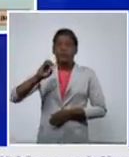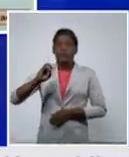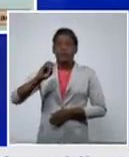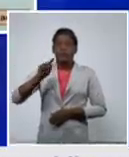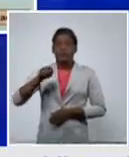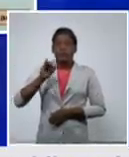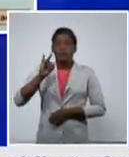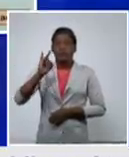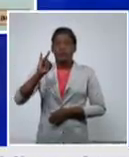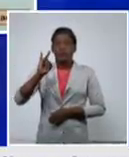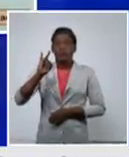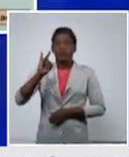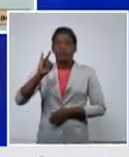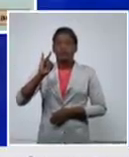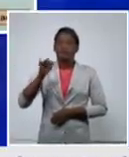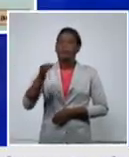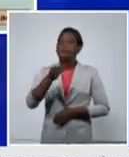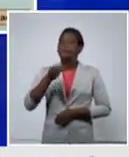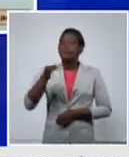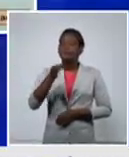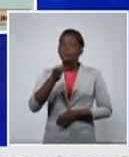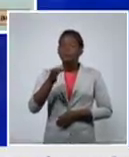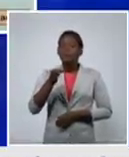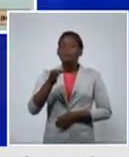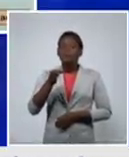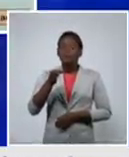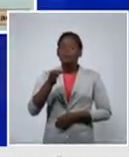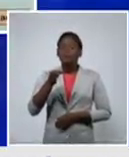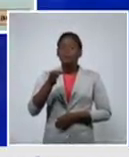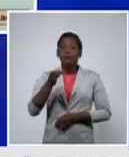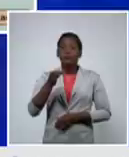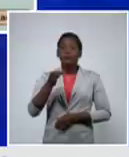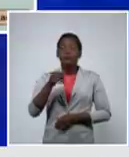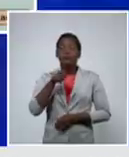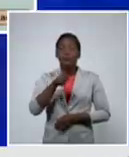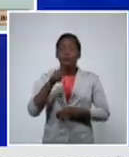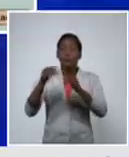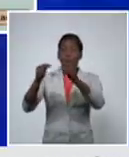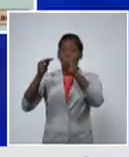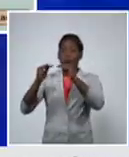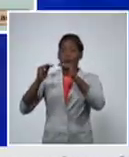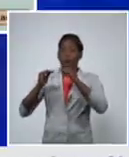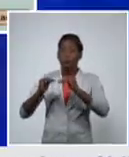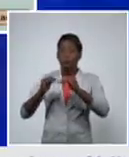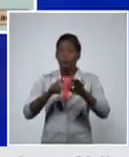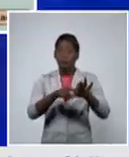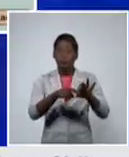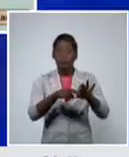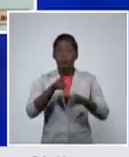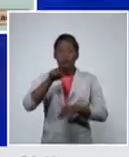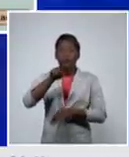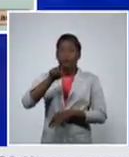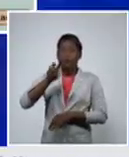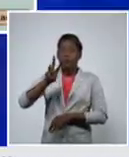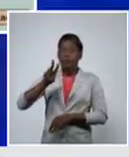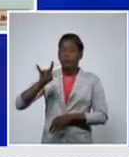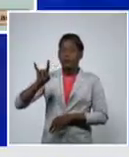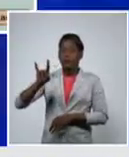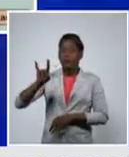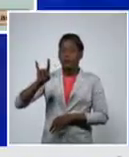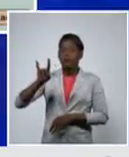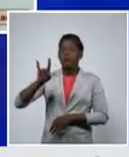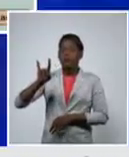el municipio especial que tiene la cuarta tasa más elevada de Cuba 139 aunque